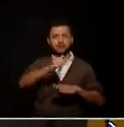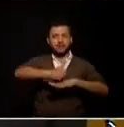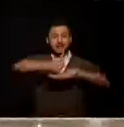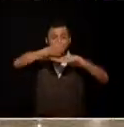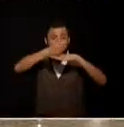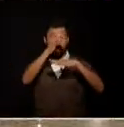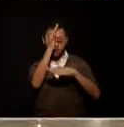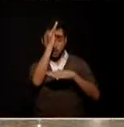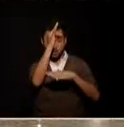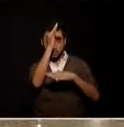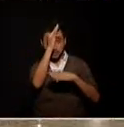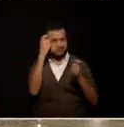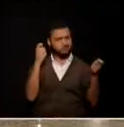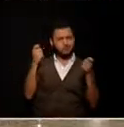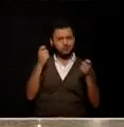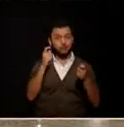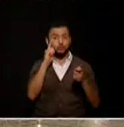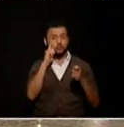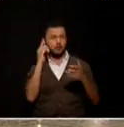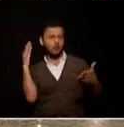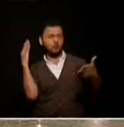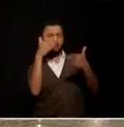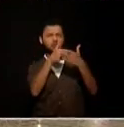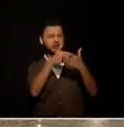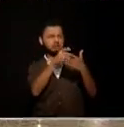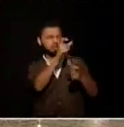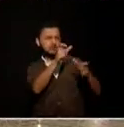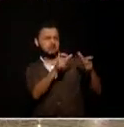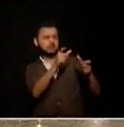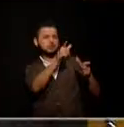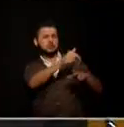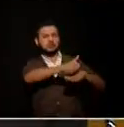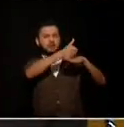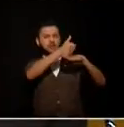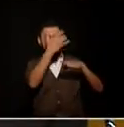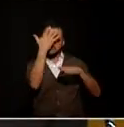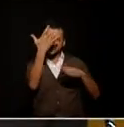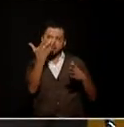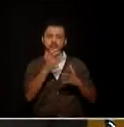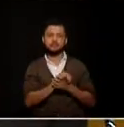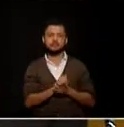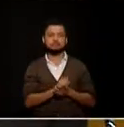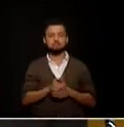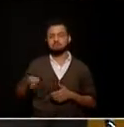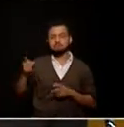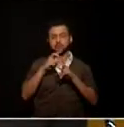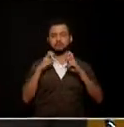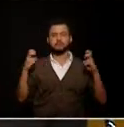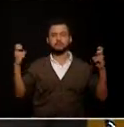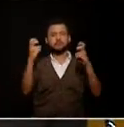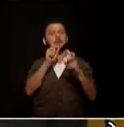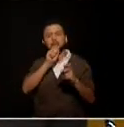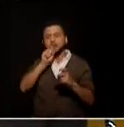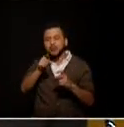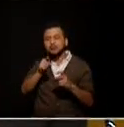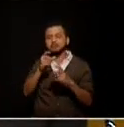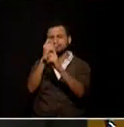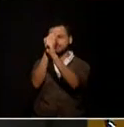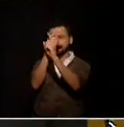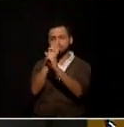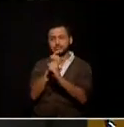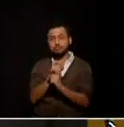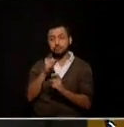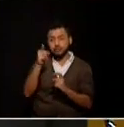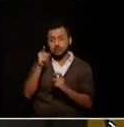las finanzas del sector salud que hará usted para evitar la politiquería y la eventual corrupción en